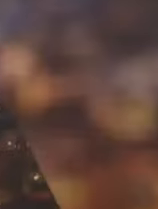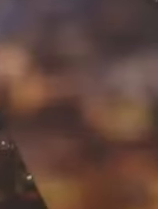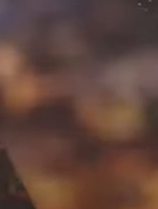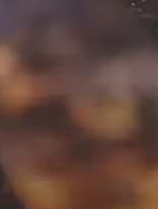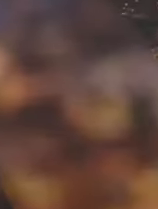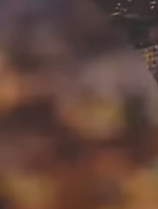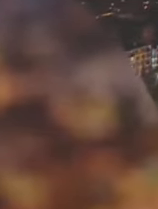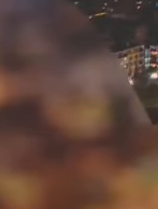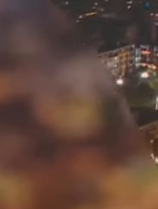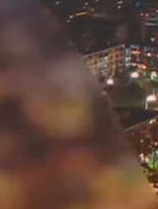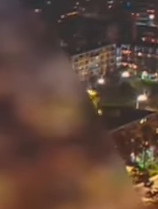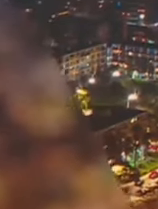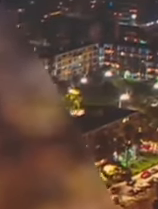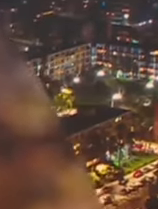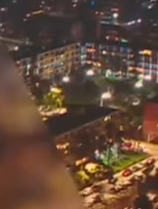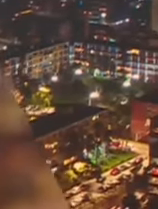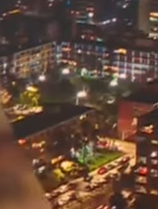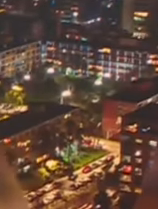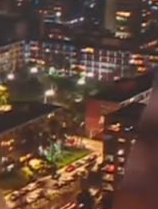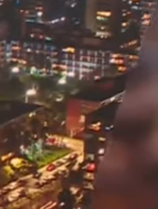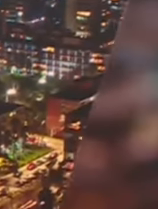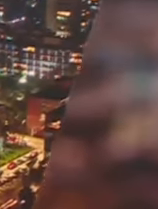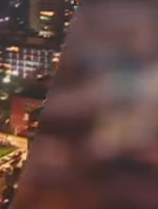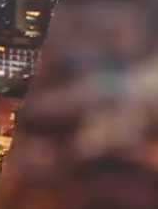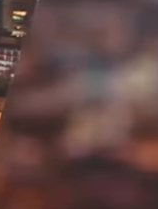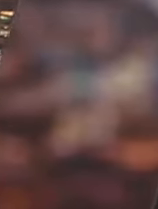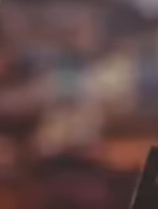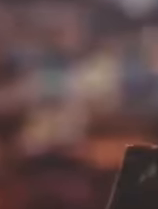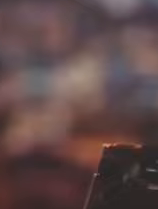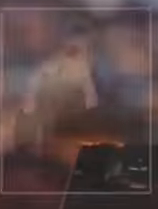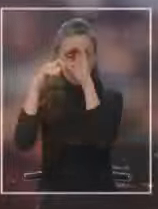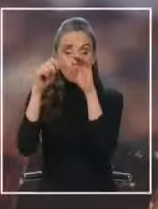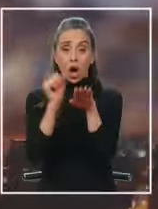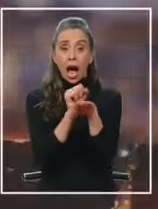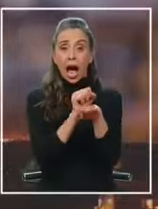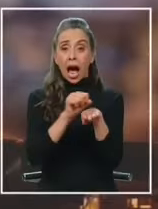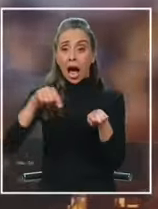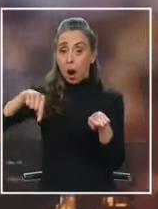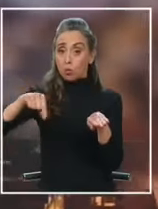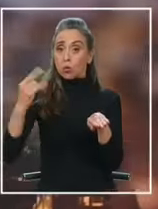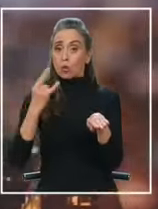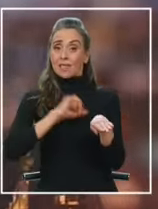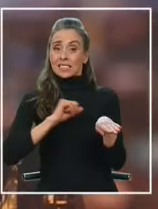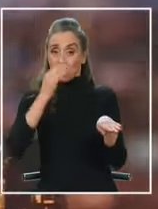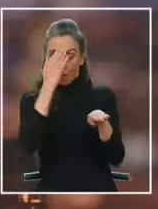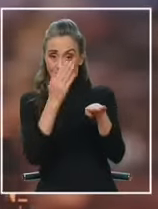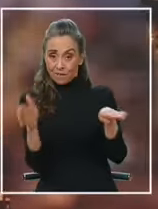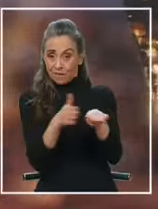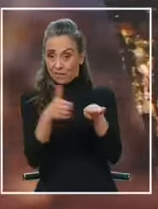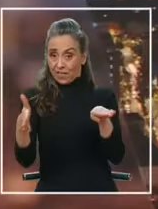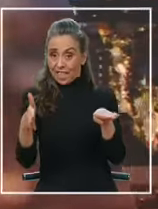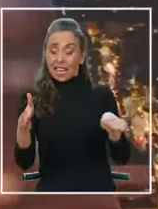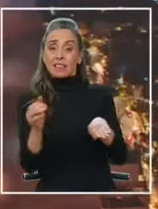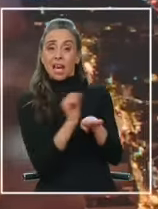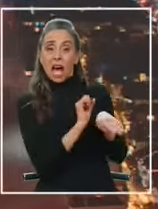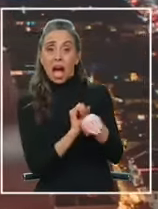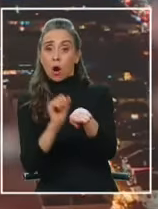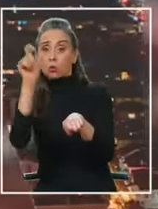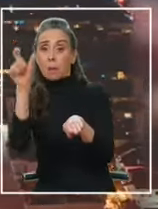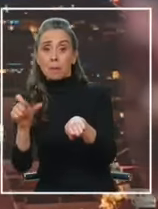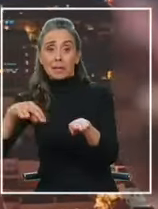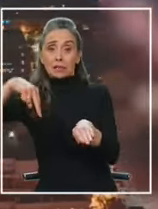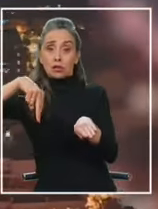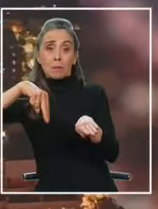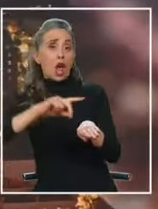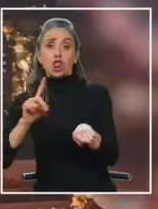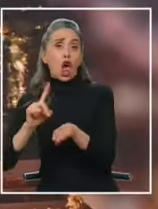Un concierto causó esta escena que estábamos viendo frente a la Universidad de Santiago. Tres de la tarde y suben contra su voluntad a